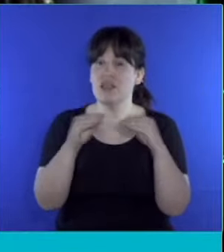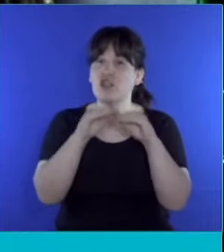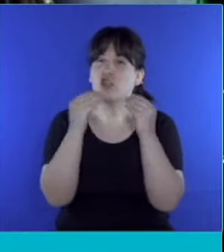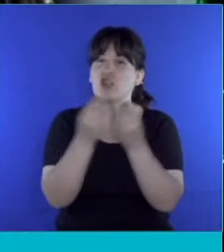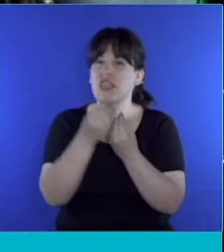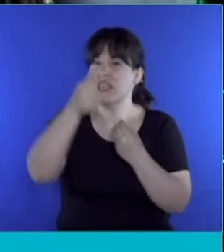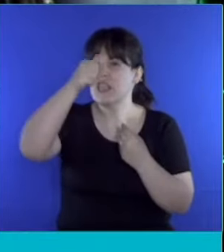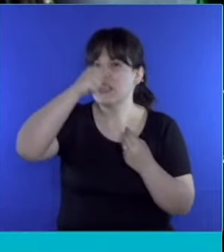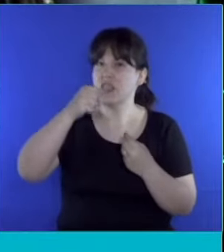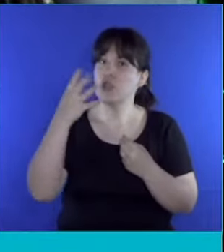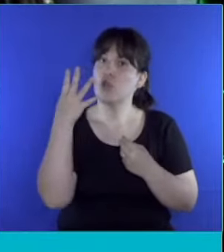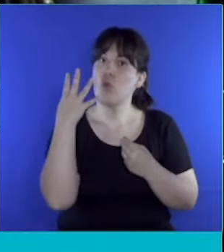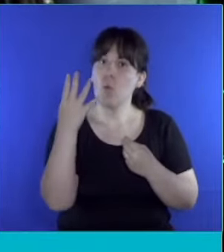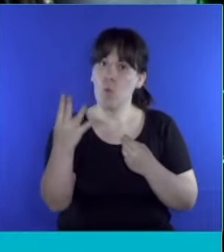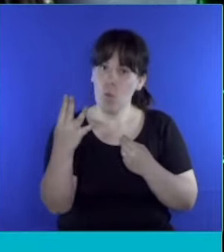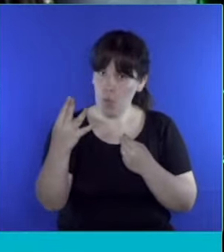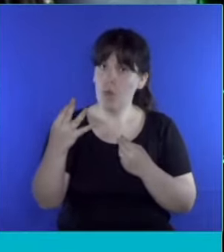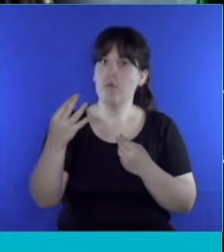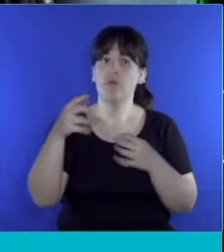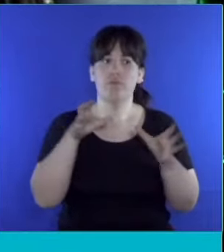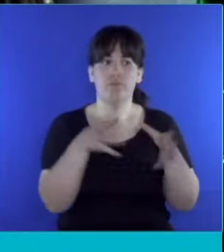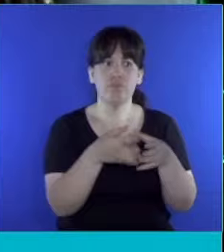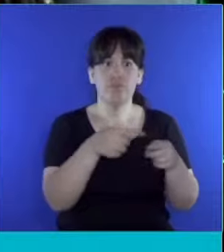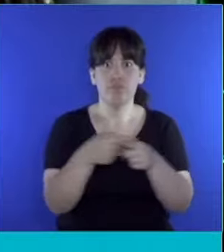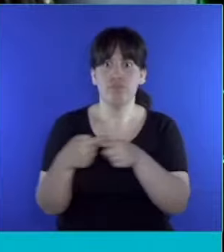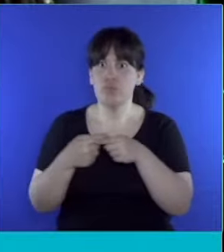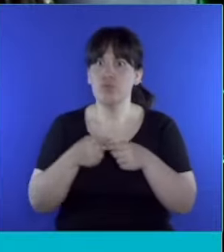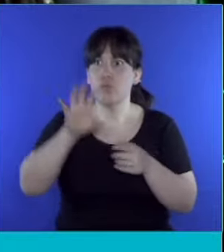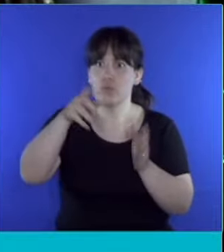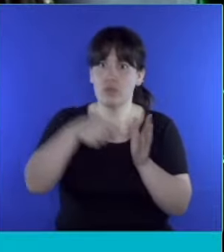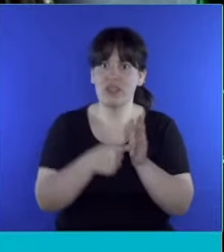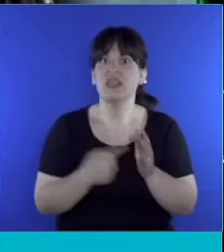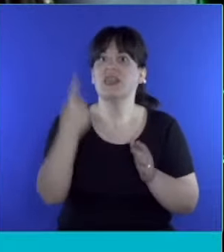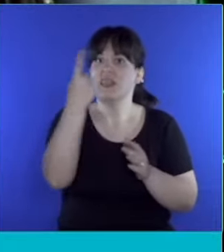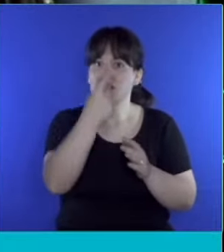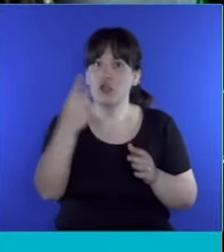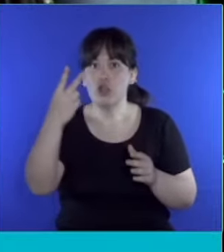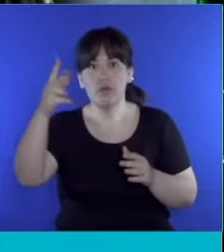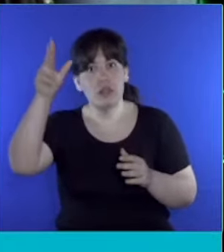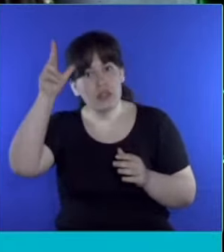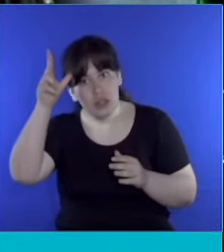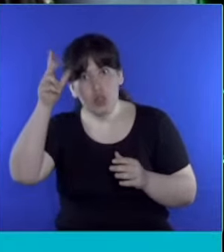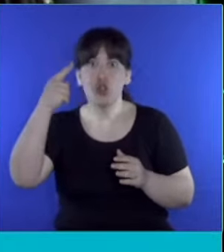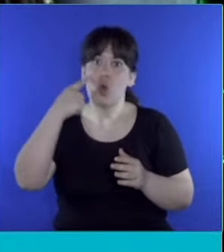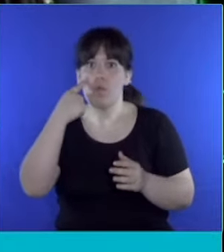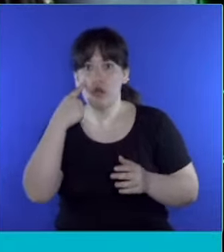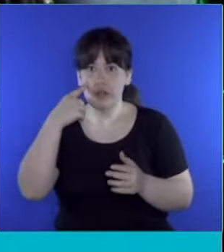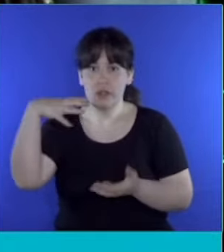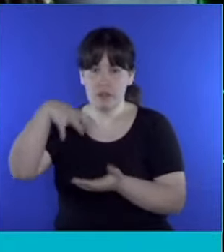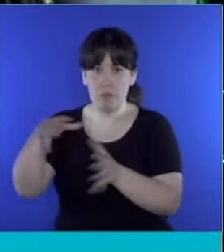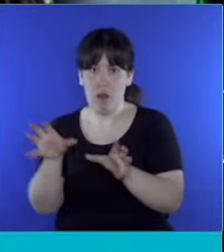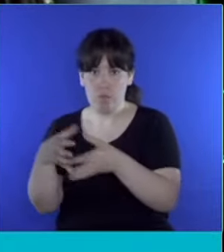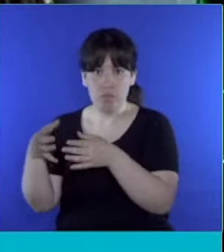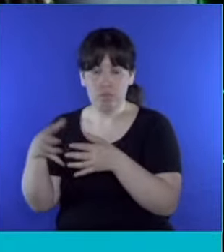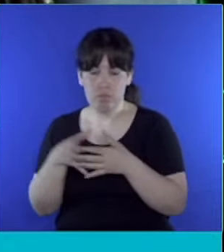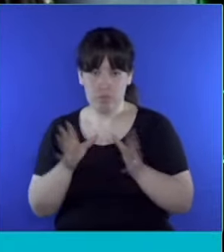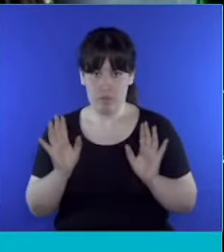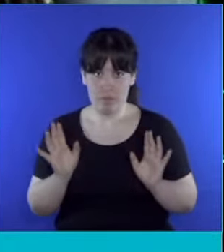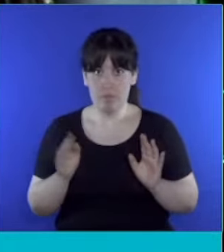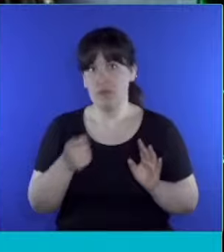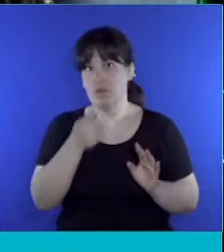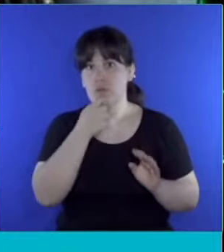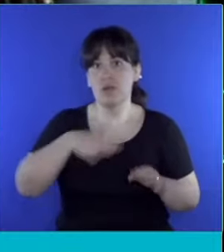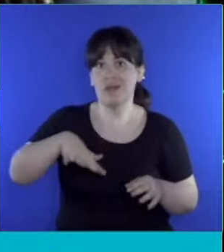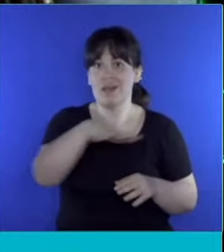64 partidos políticos provinciales y 128 agrupaciones municipales. En algunos distritos, como el caso de